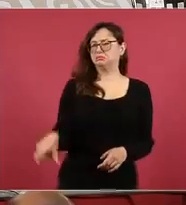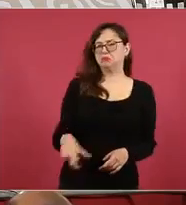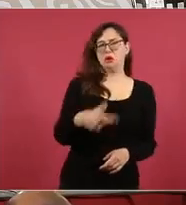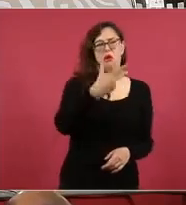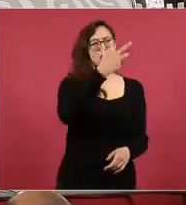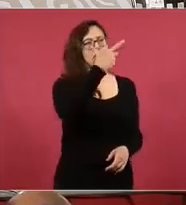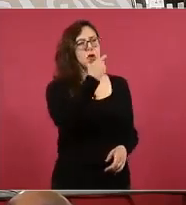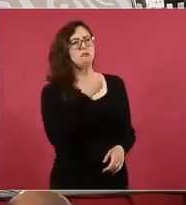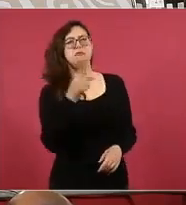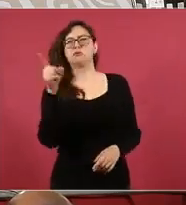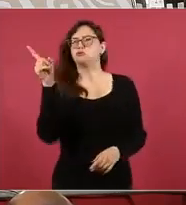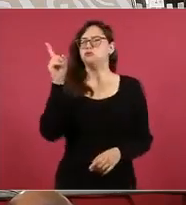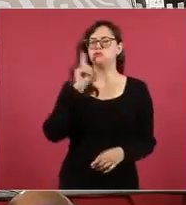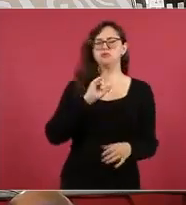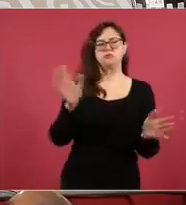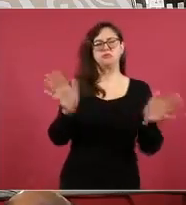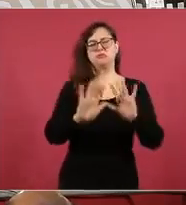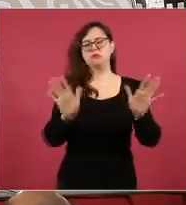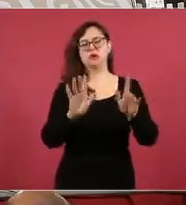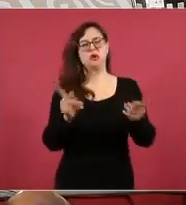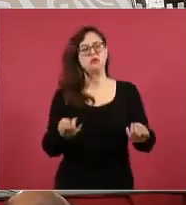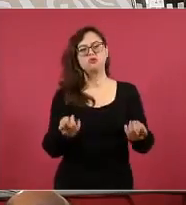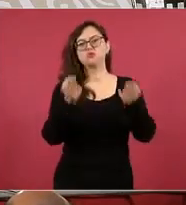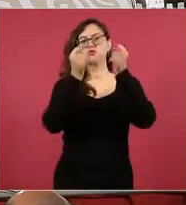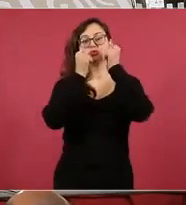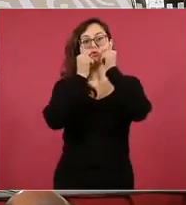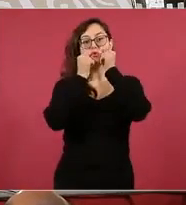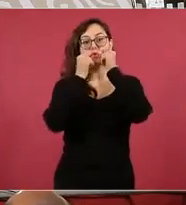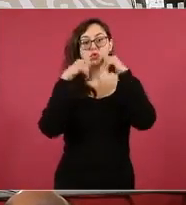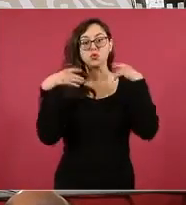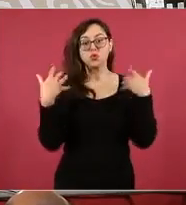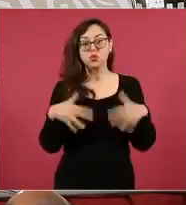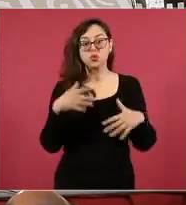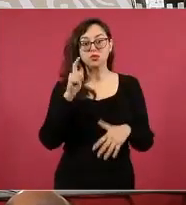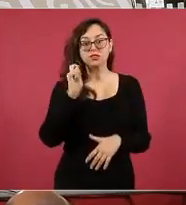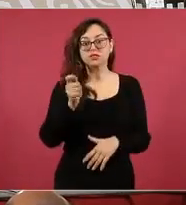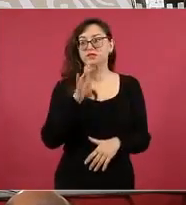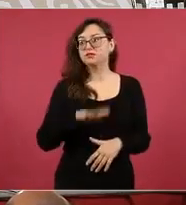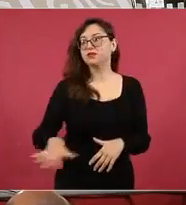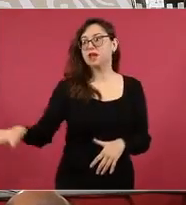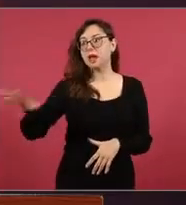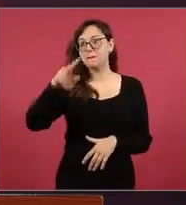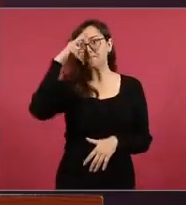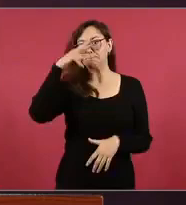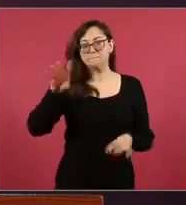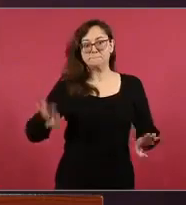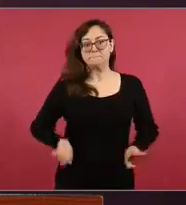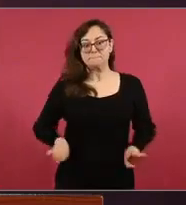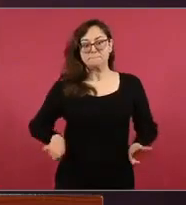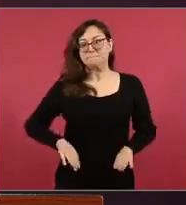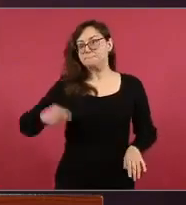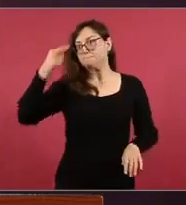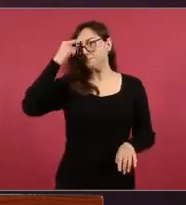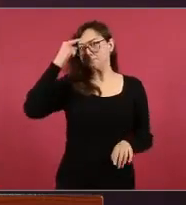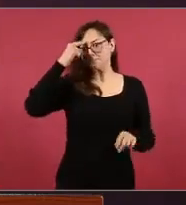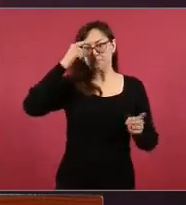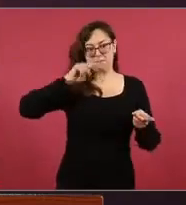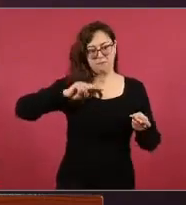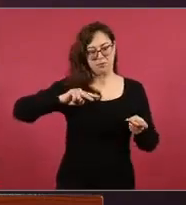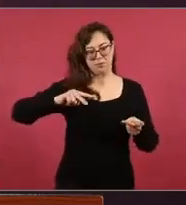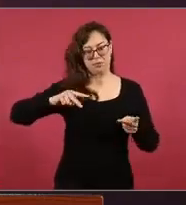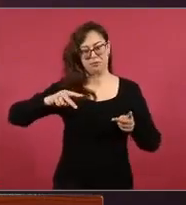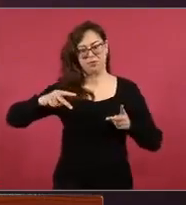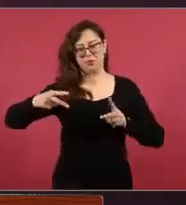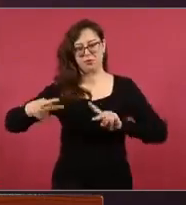Y eso habla de un nivel de evolución superior al que ustedes se imaginan. Qué bueno que en México ya no se tenga que